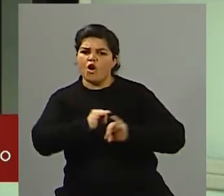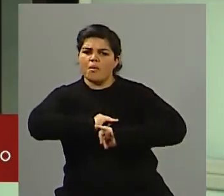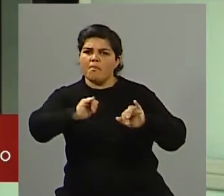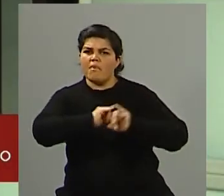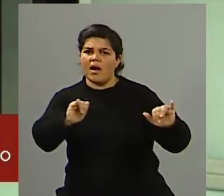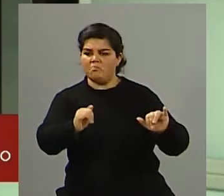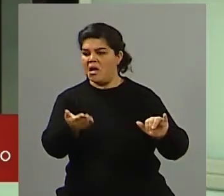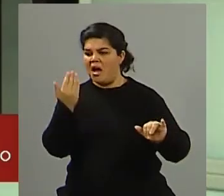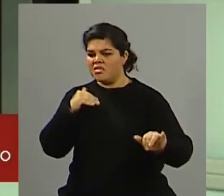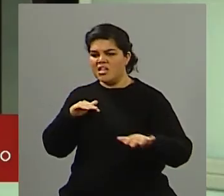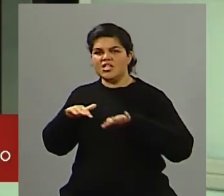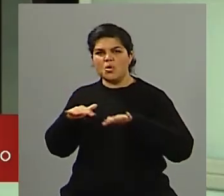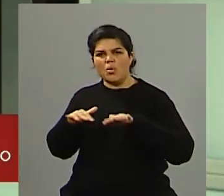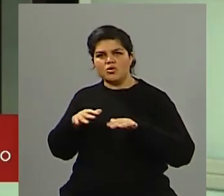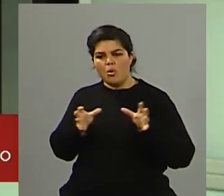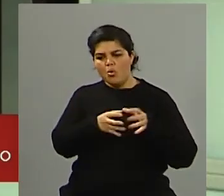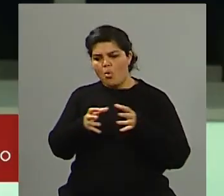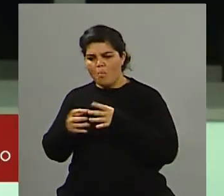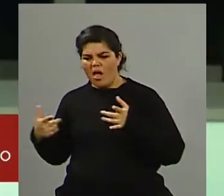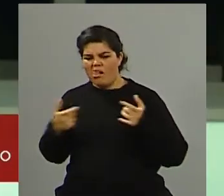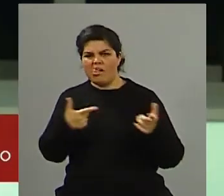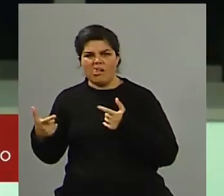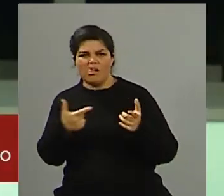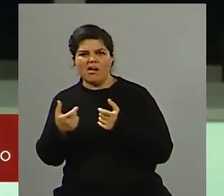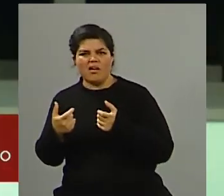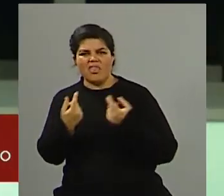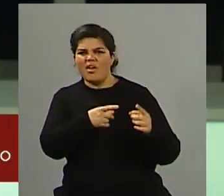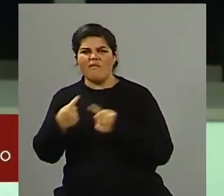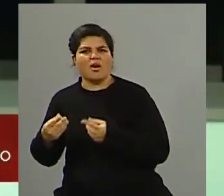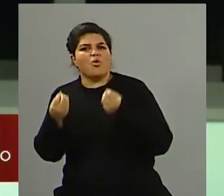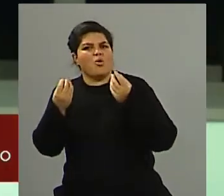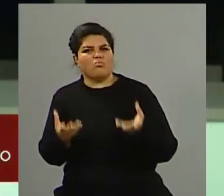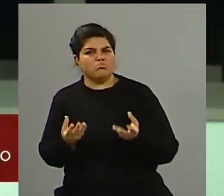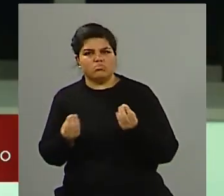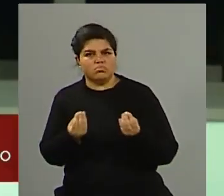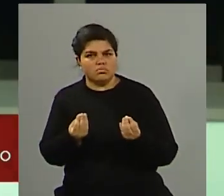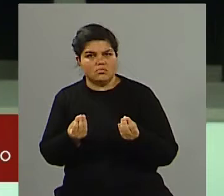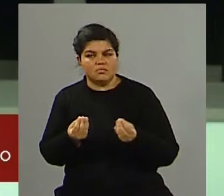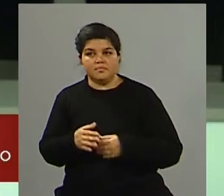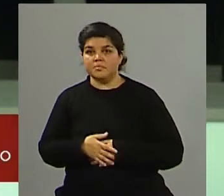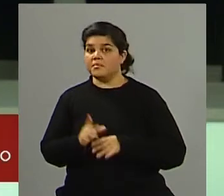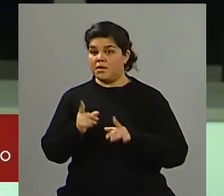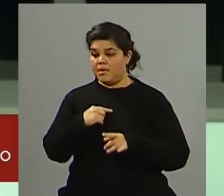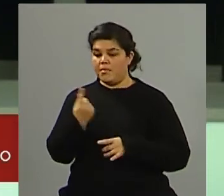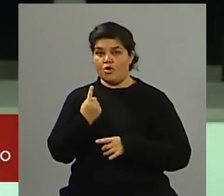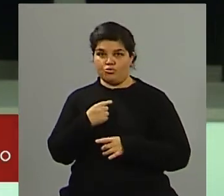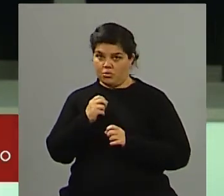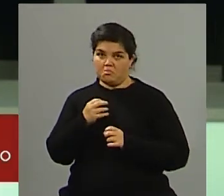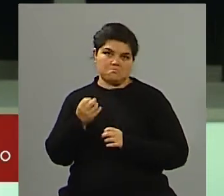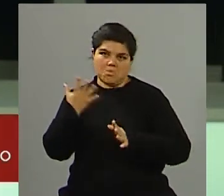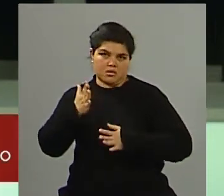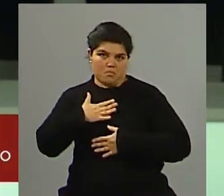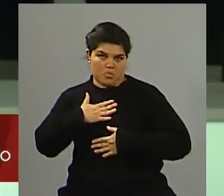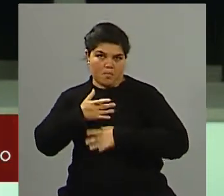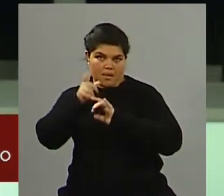situaciones de diferencias que a veces son muy fuertes? Mira, ¿cómo se logra? Yo te puedo decir en nuestro caso particular, en Las Heras, cuando el objetivo